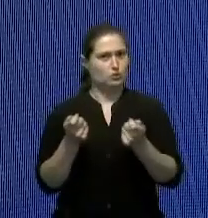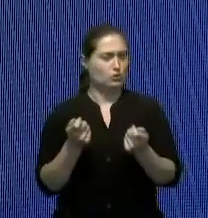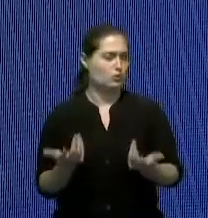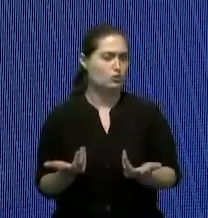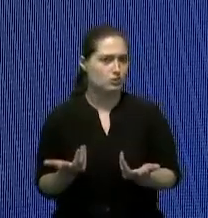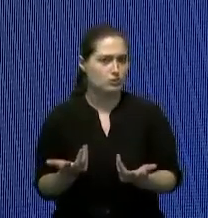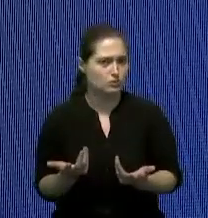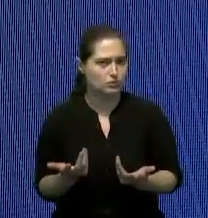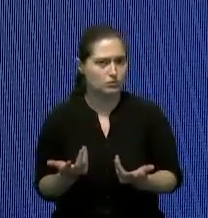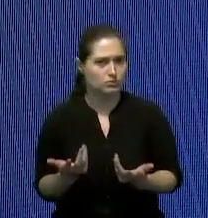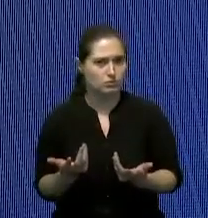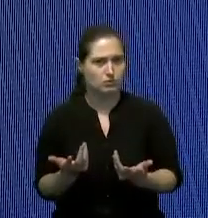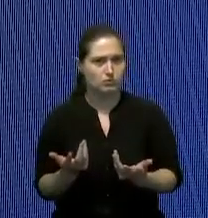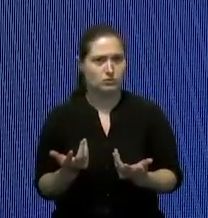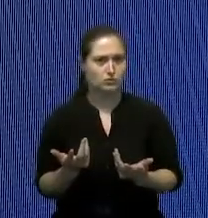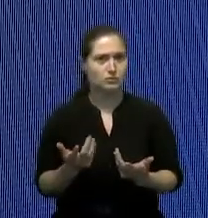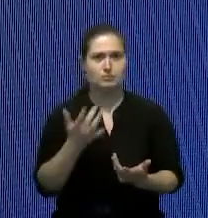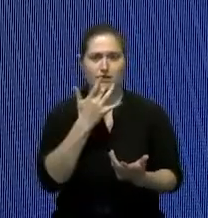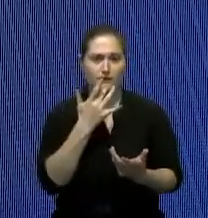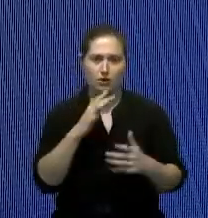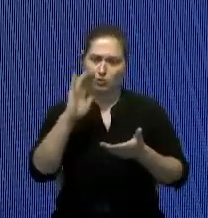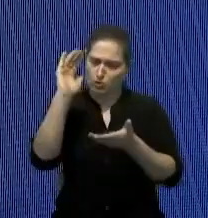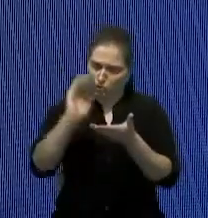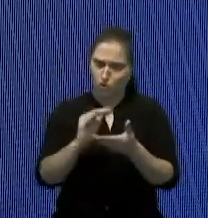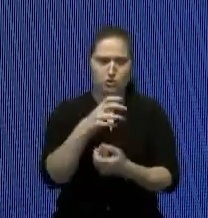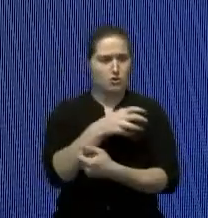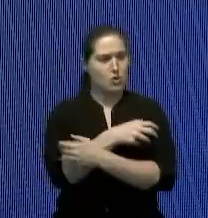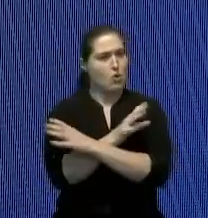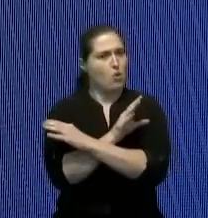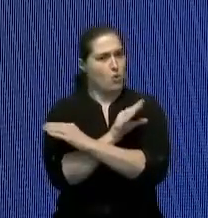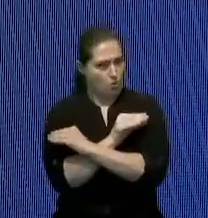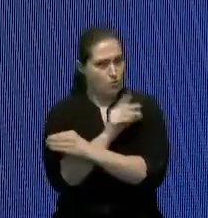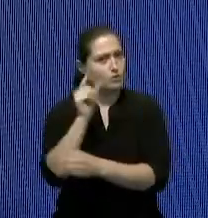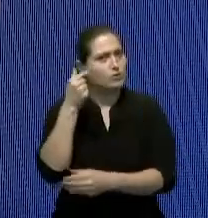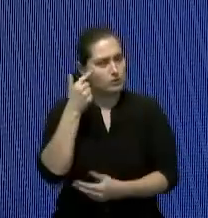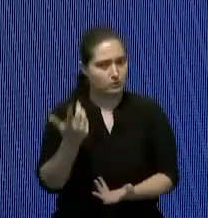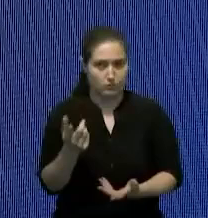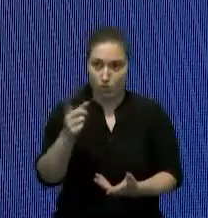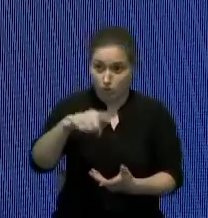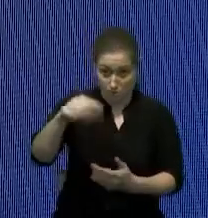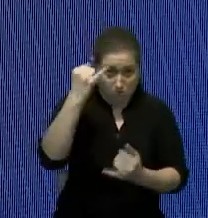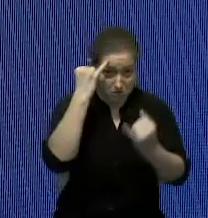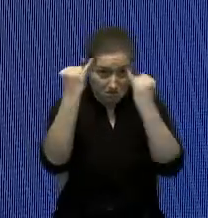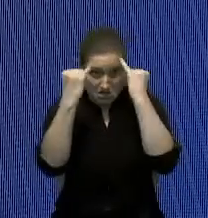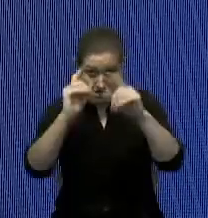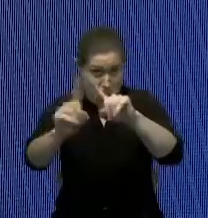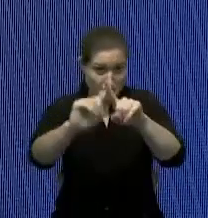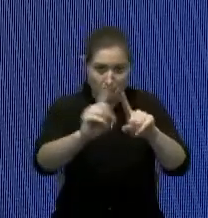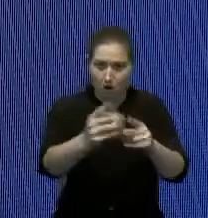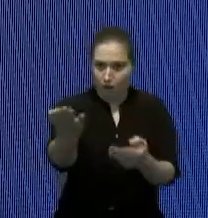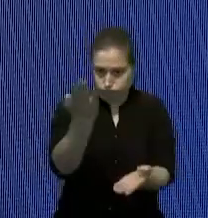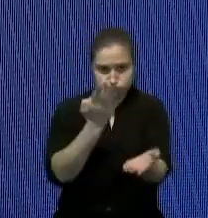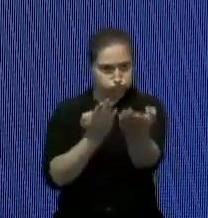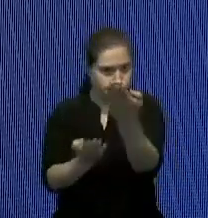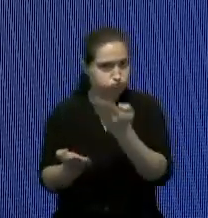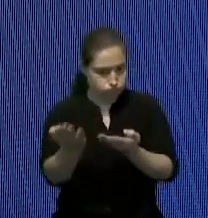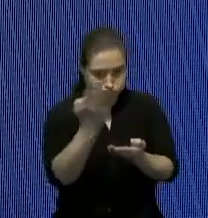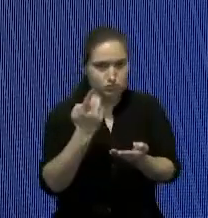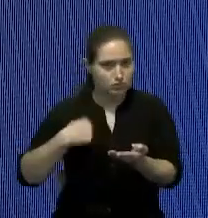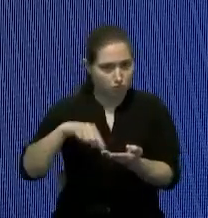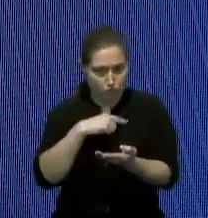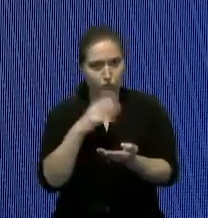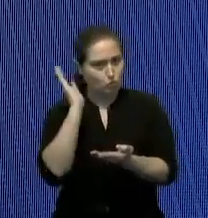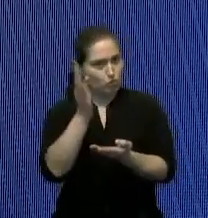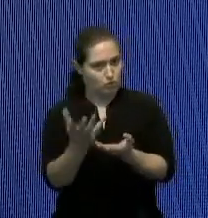y así en otra parte también ellos pueden tener razón y que nos den propuestas y nosotros también la incluiremos a pesar